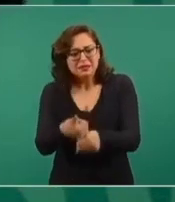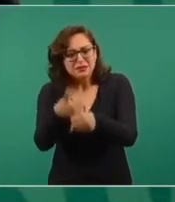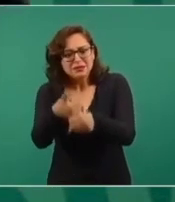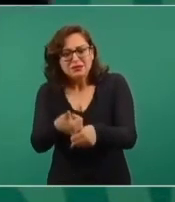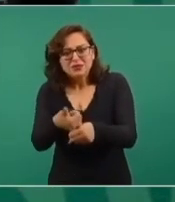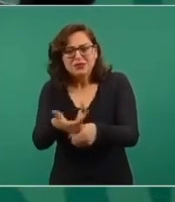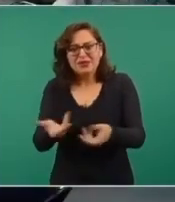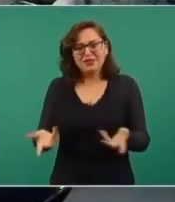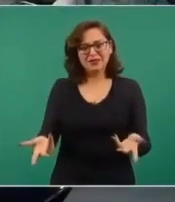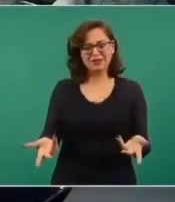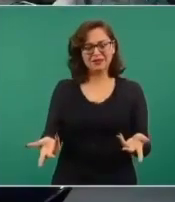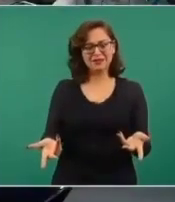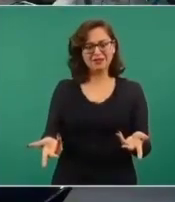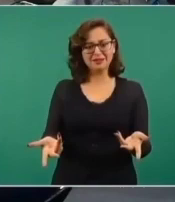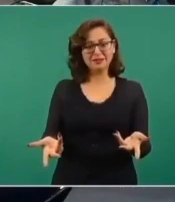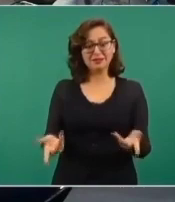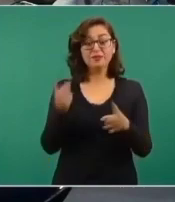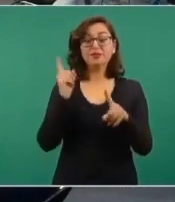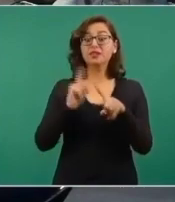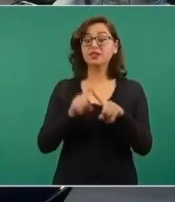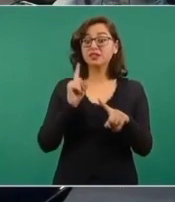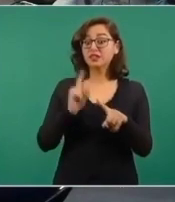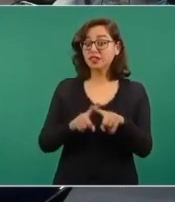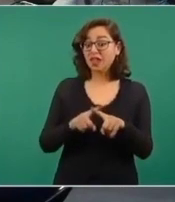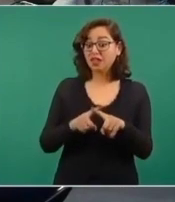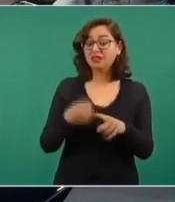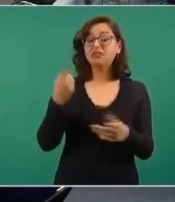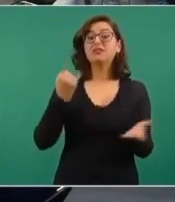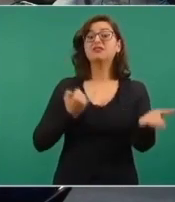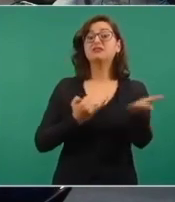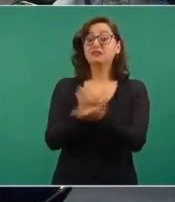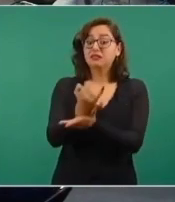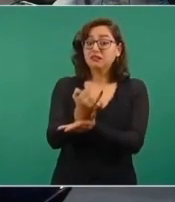pero es por discrepancias